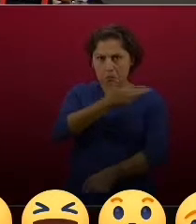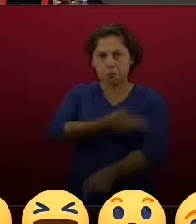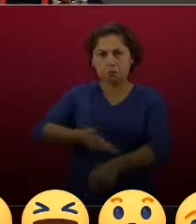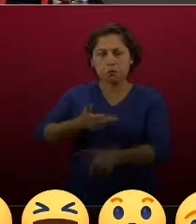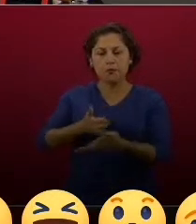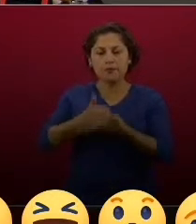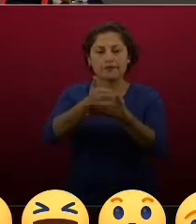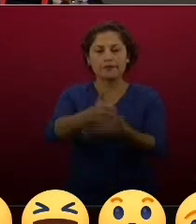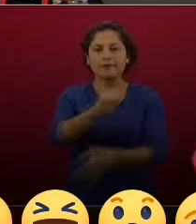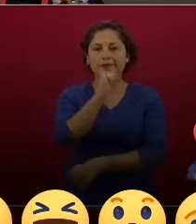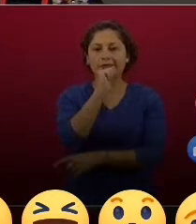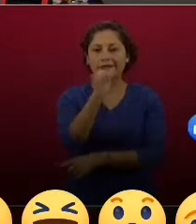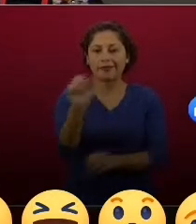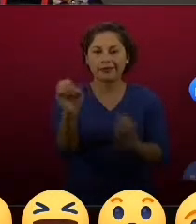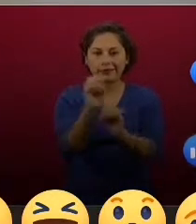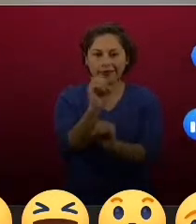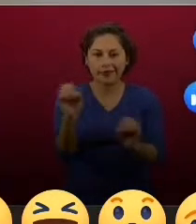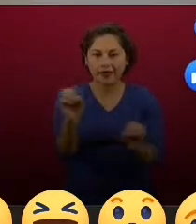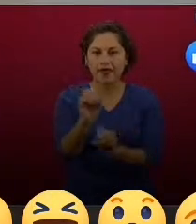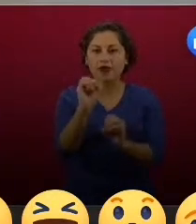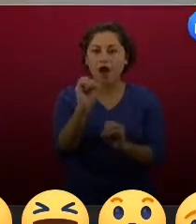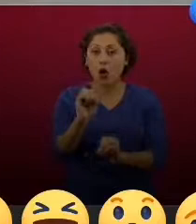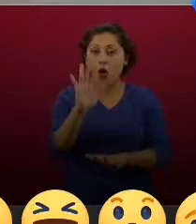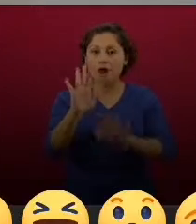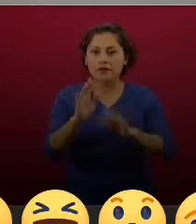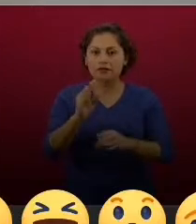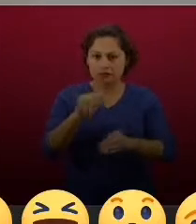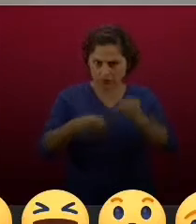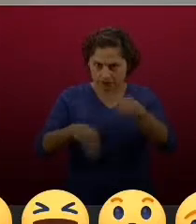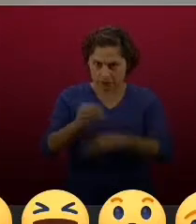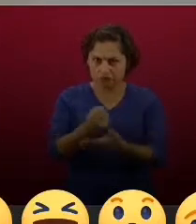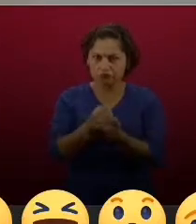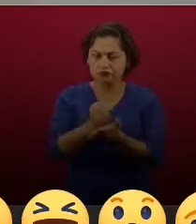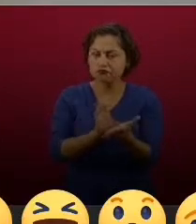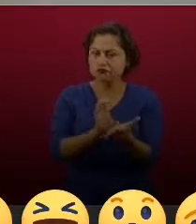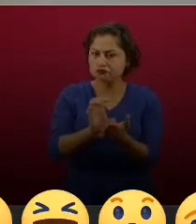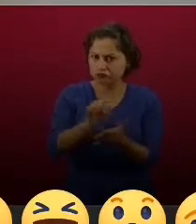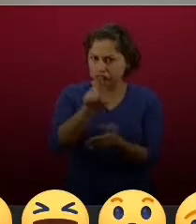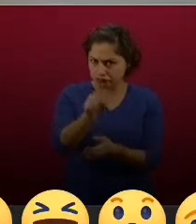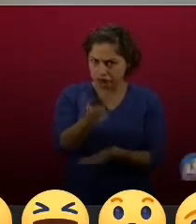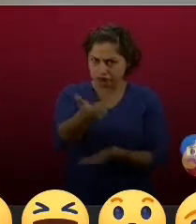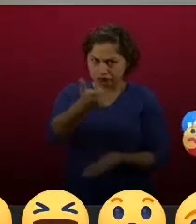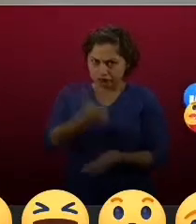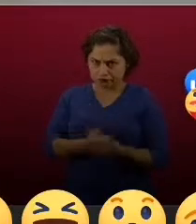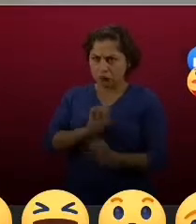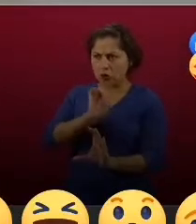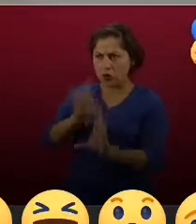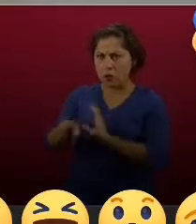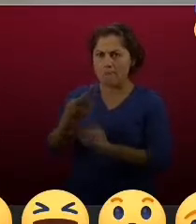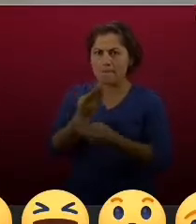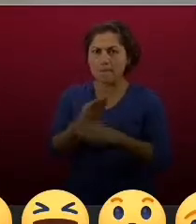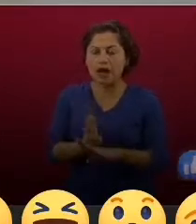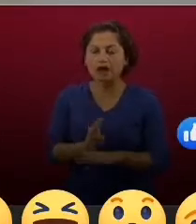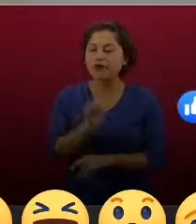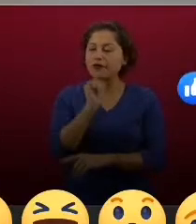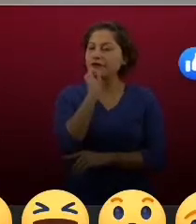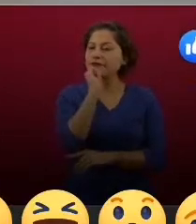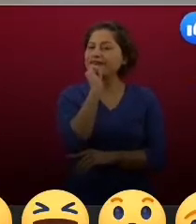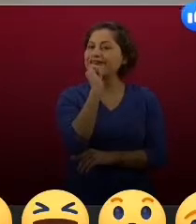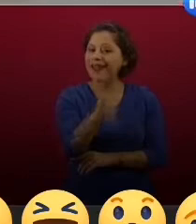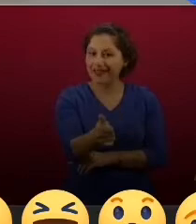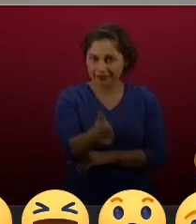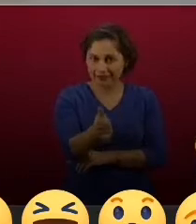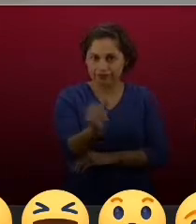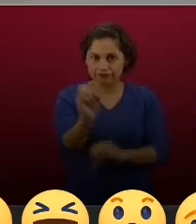depósitos a cuentas. Seamos muy cuidadosos porque lo que queremos es justamente que